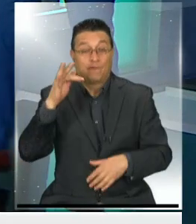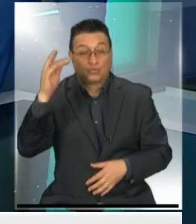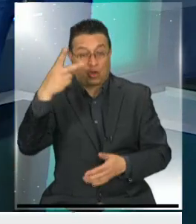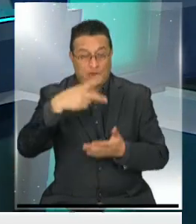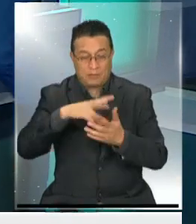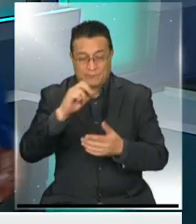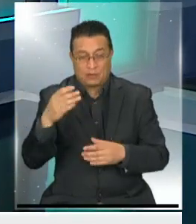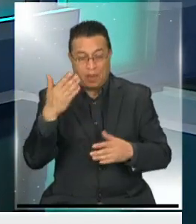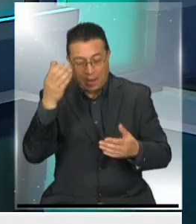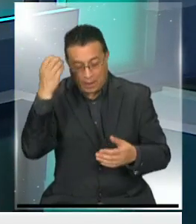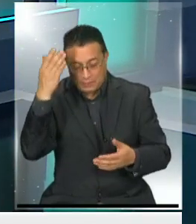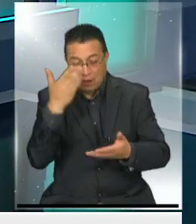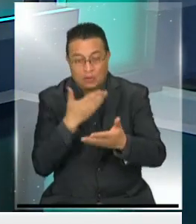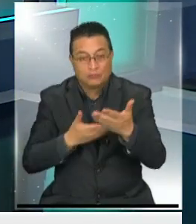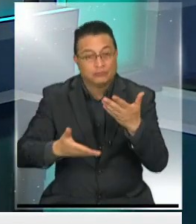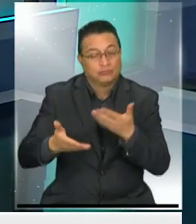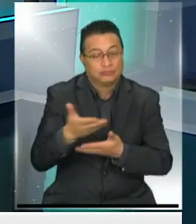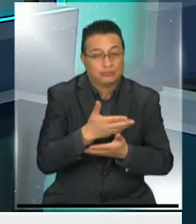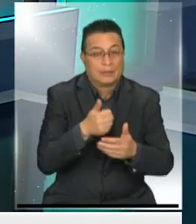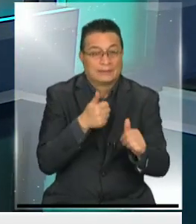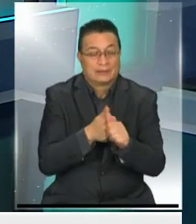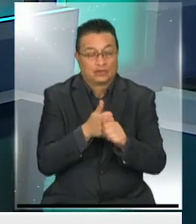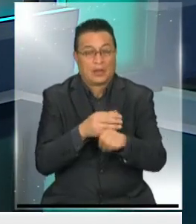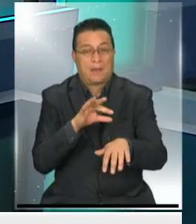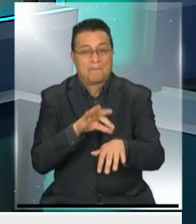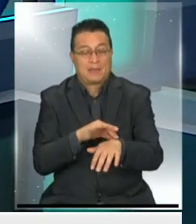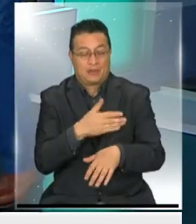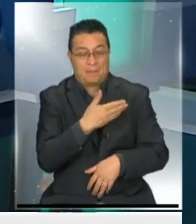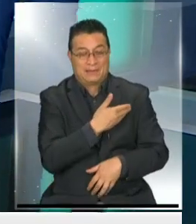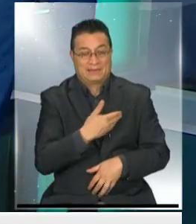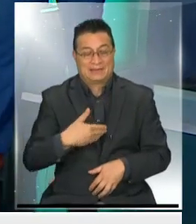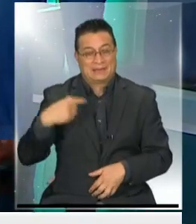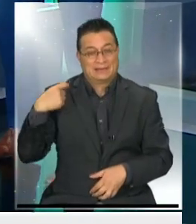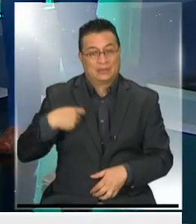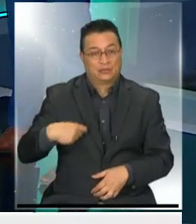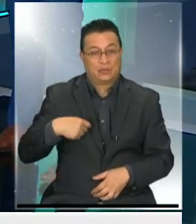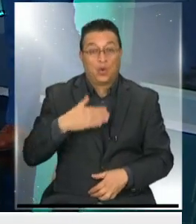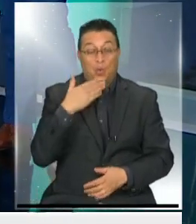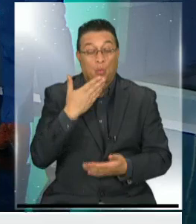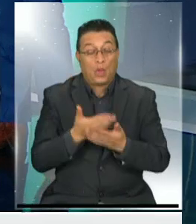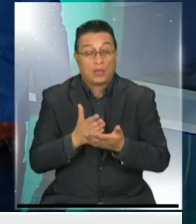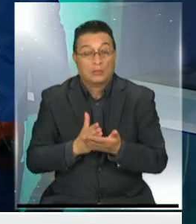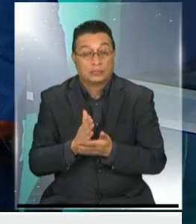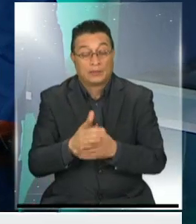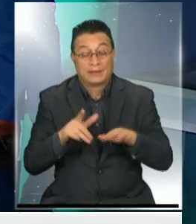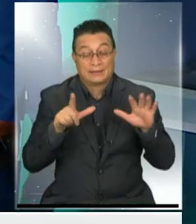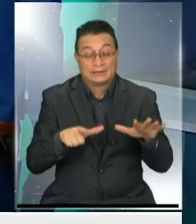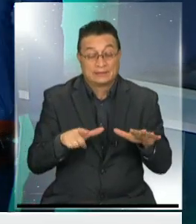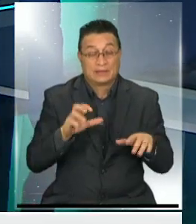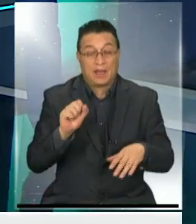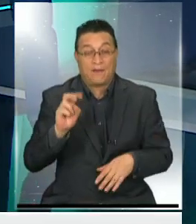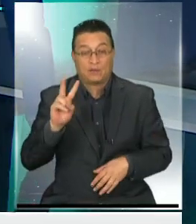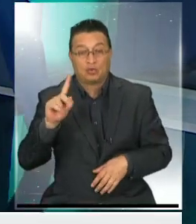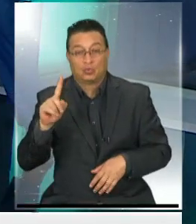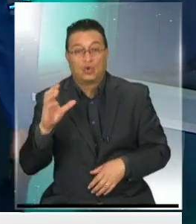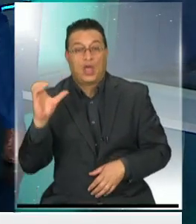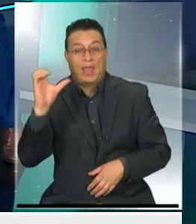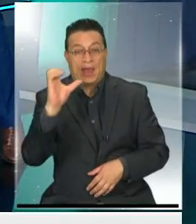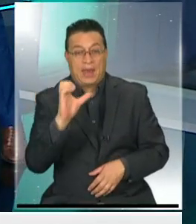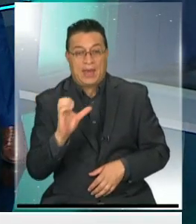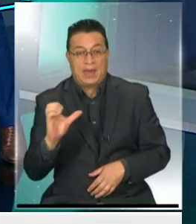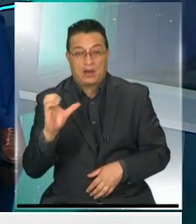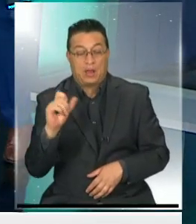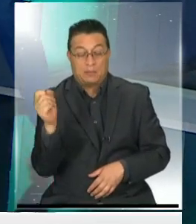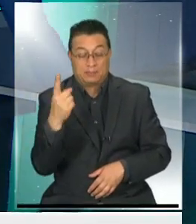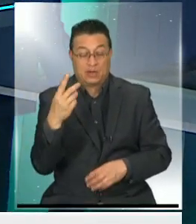Convivir. Aquí está Anthony Fauci, asesor médico del presidente de Estados Unidos. ¿Cuándo comienza esto? Del 17 al 21 de enero. Lo primero va a